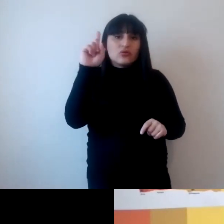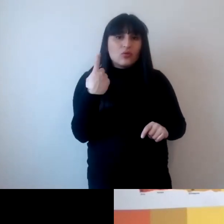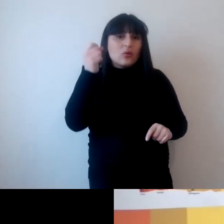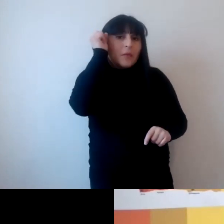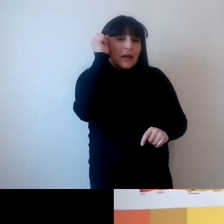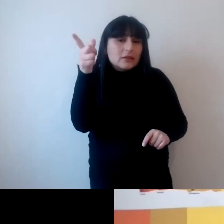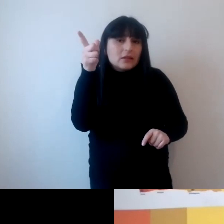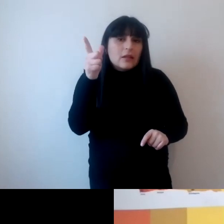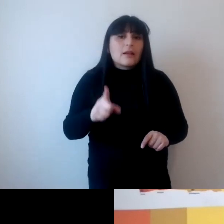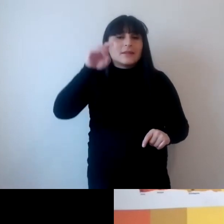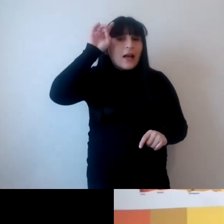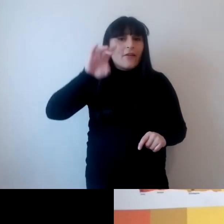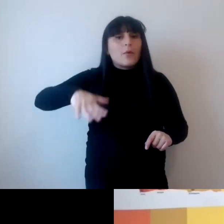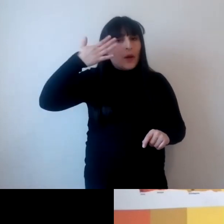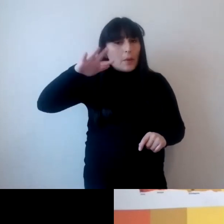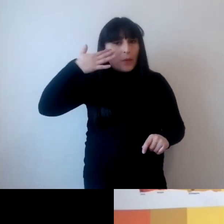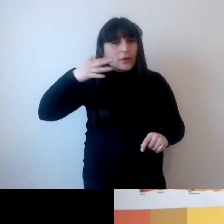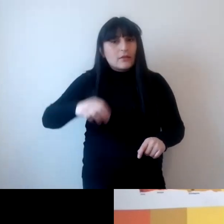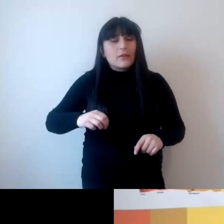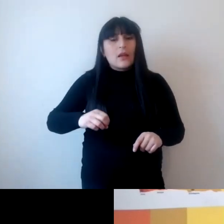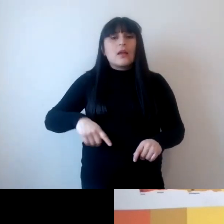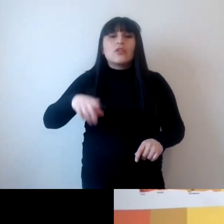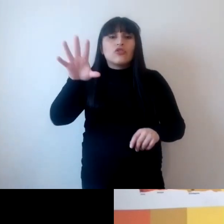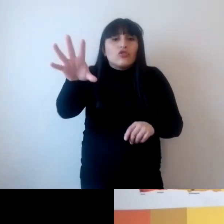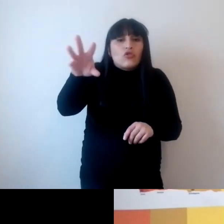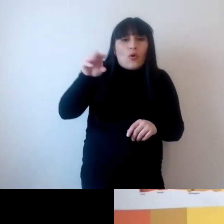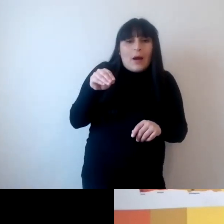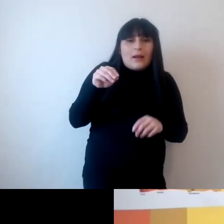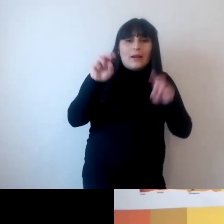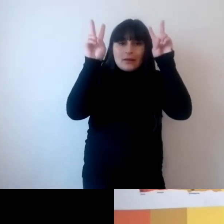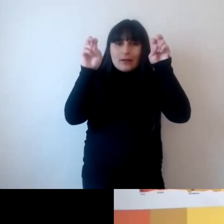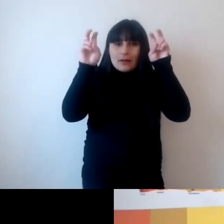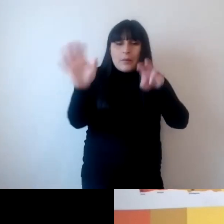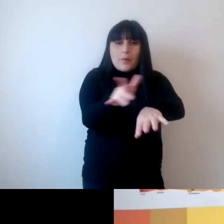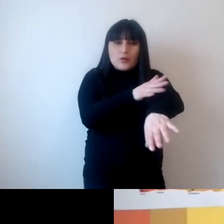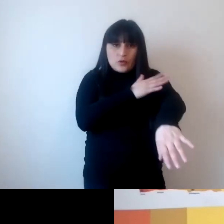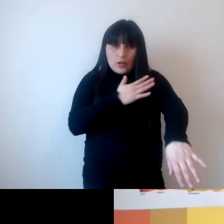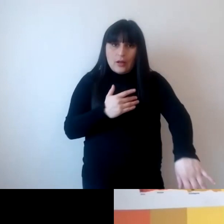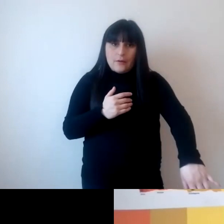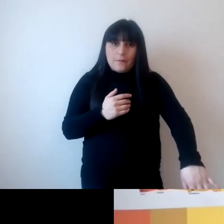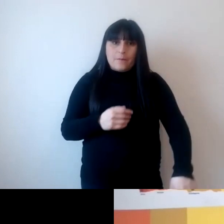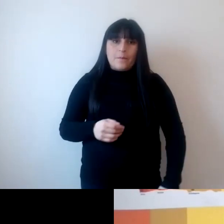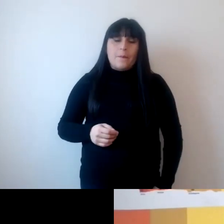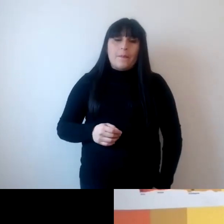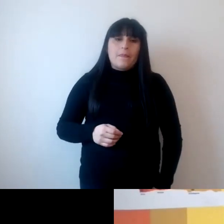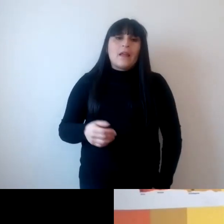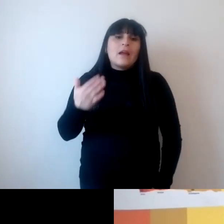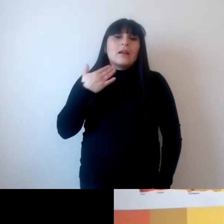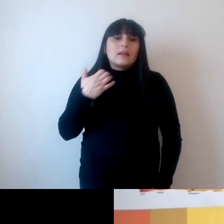el factor emocional en cómo viven las personas del cambio climático qué importancia le asigna usted a la formación espiritual